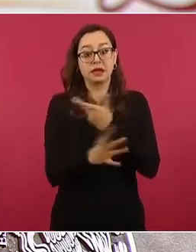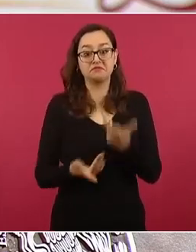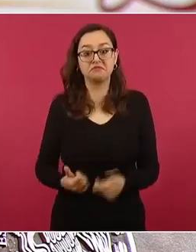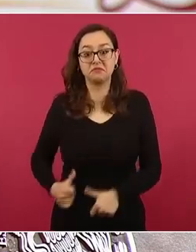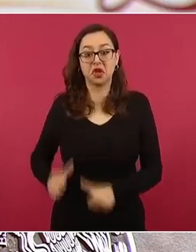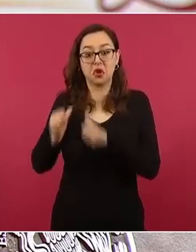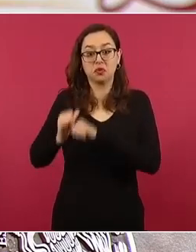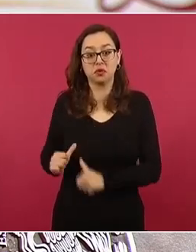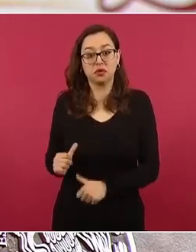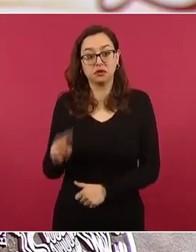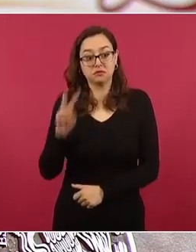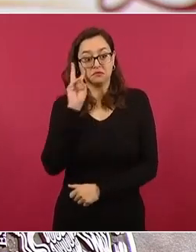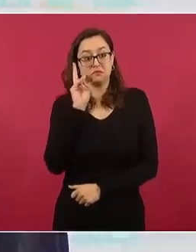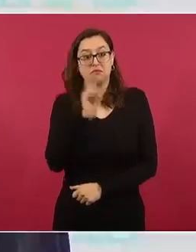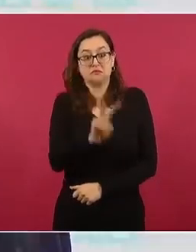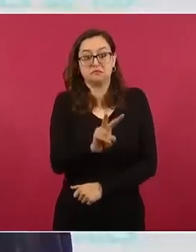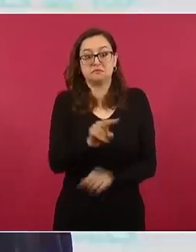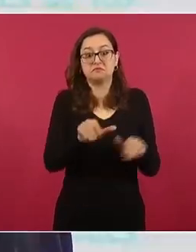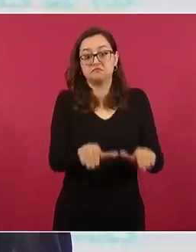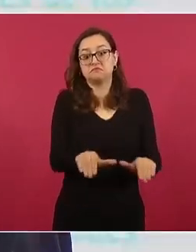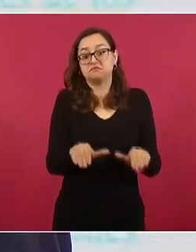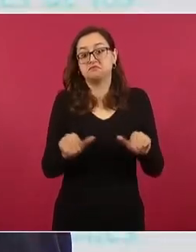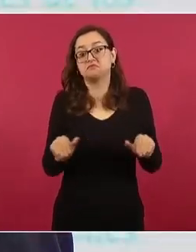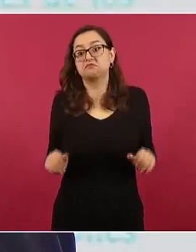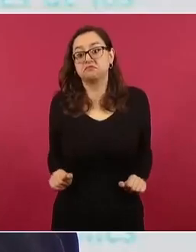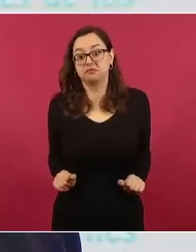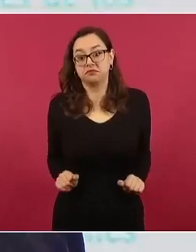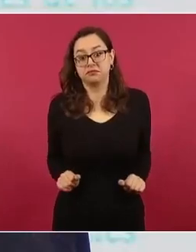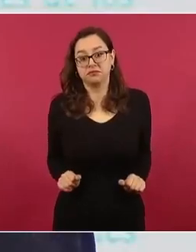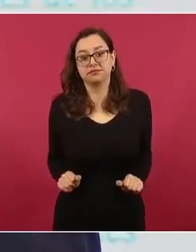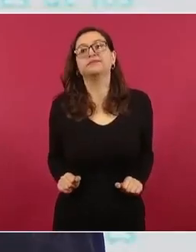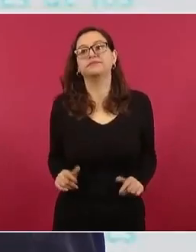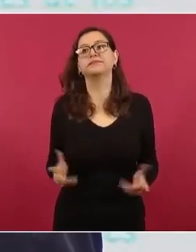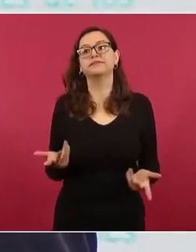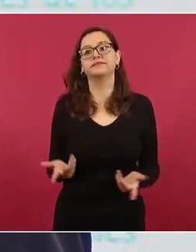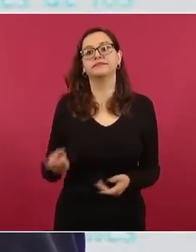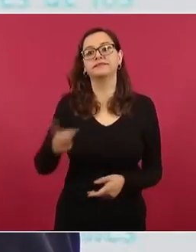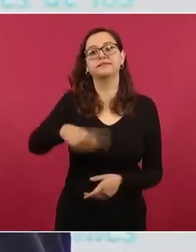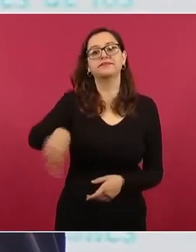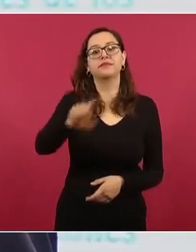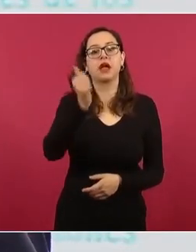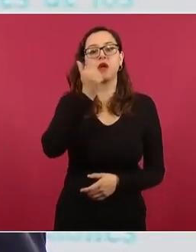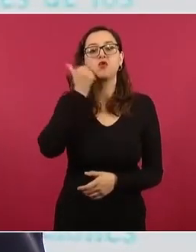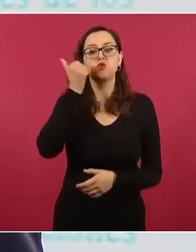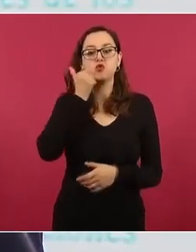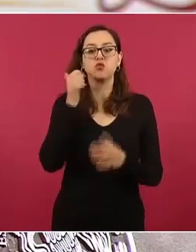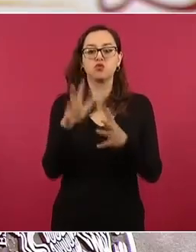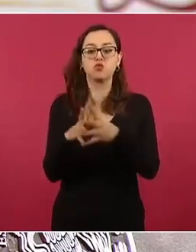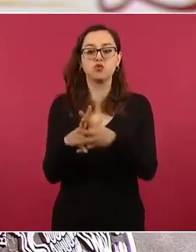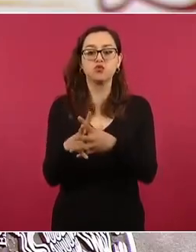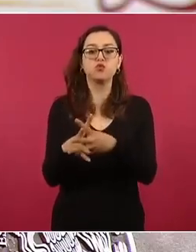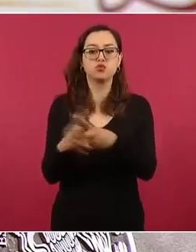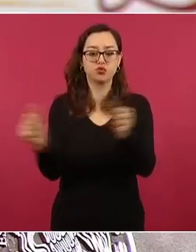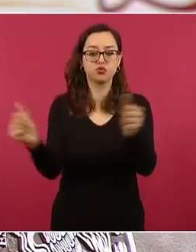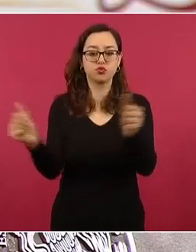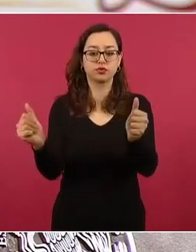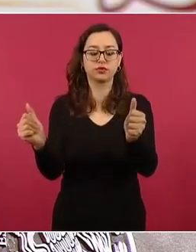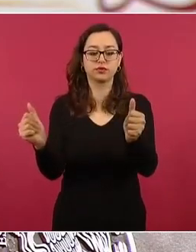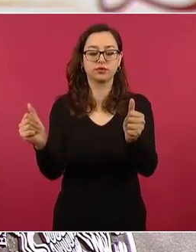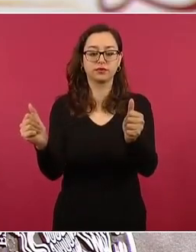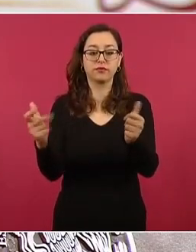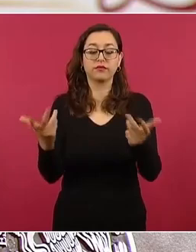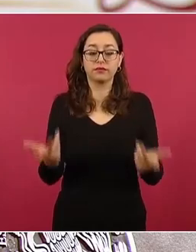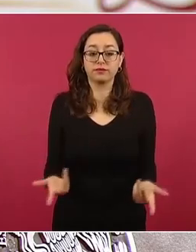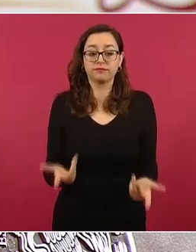autoridad, sin lugar a dudas, permitieron esta desaparición. Y hemos puesto en el informe un dato muy